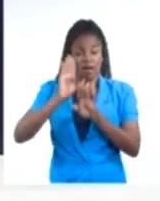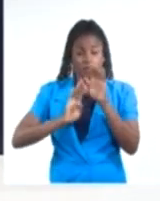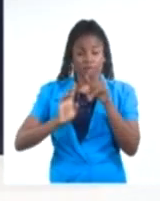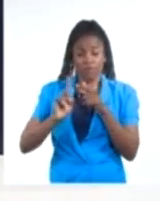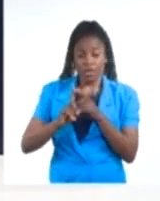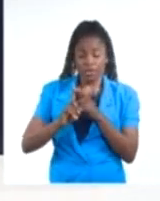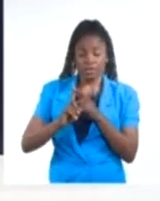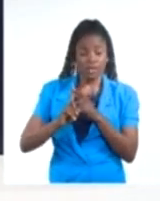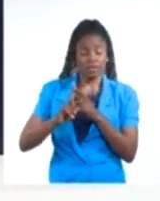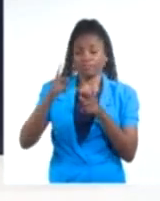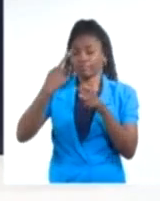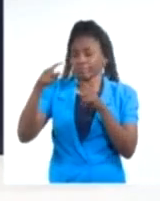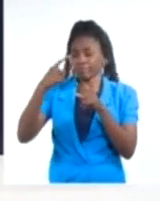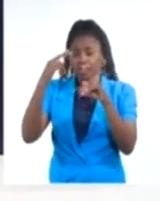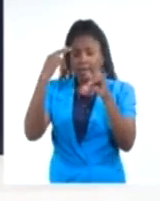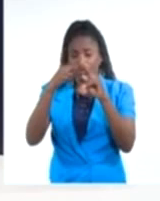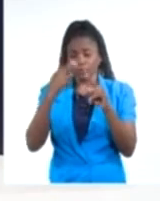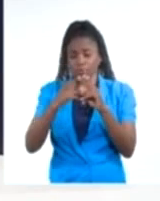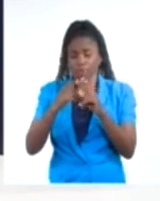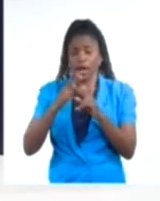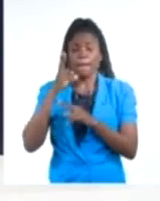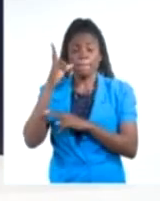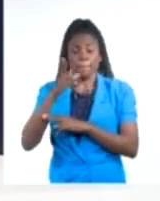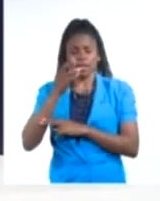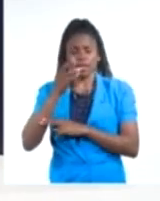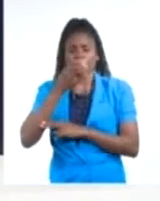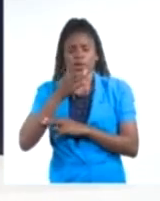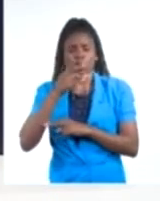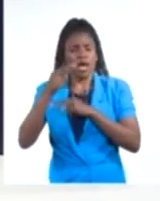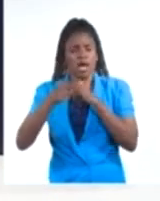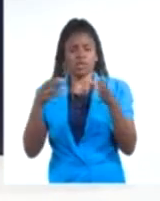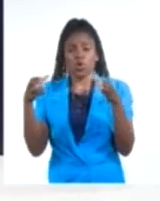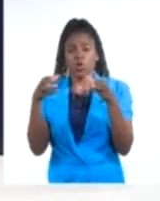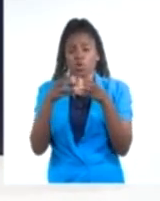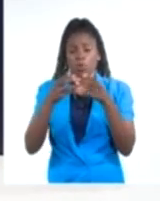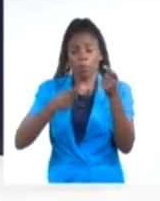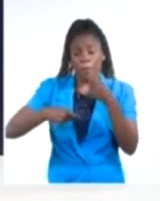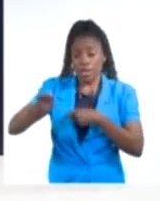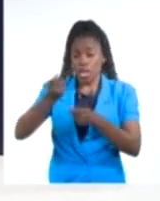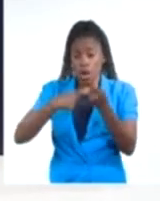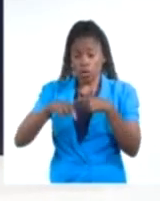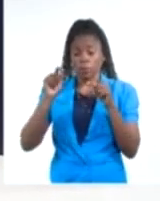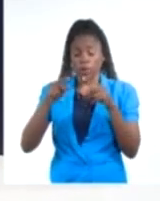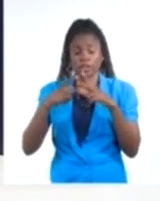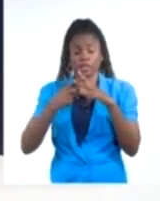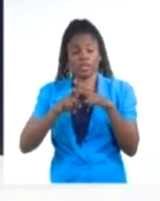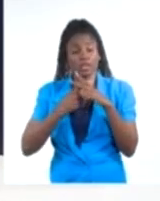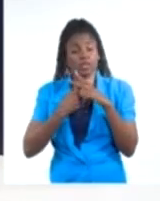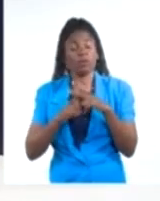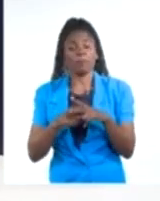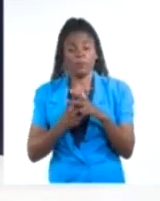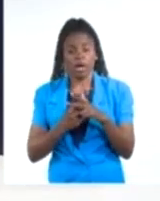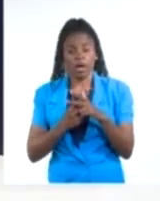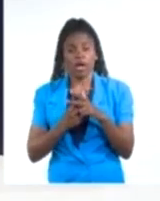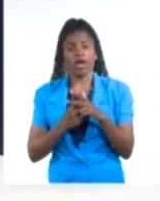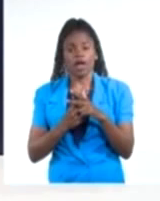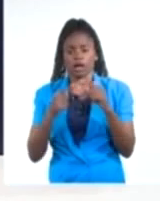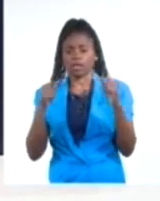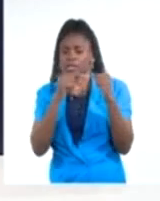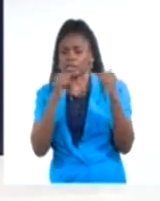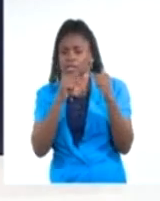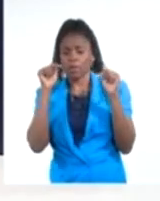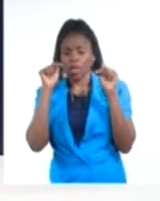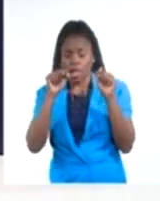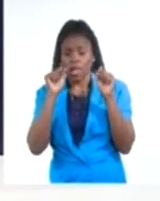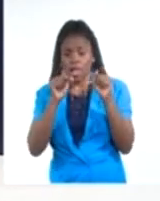y de democracia, Lula además pidió crear un grupo de negociadores para resolver el conflicto en torno